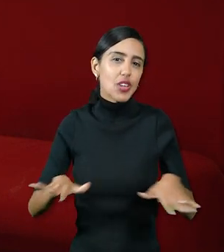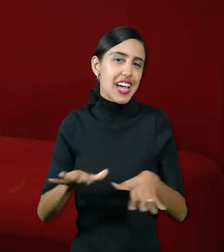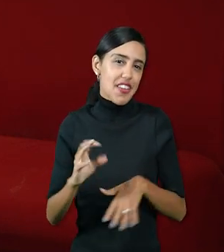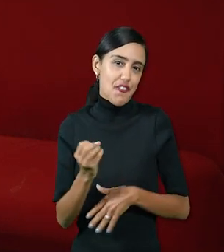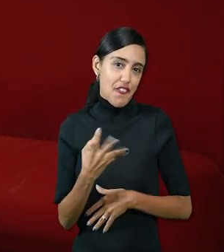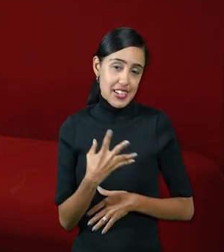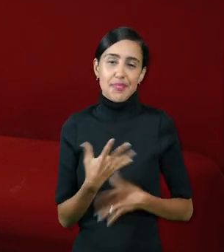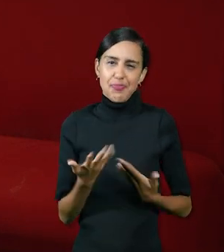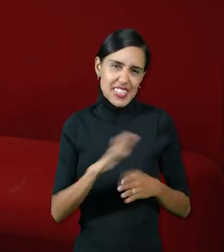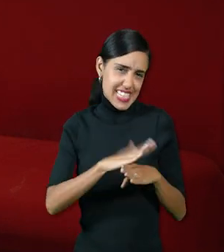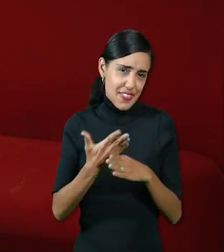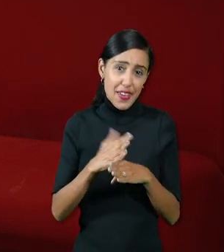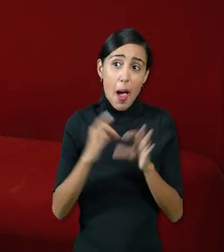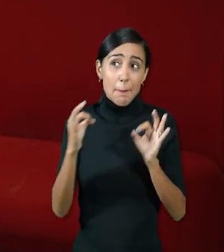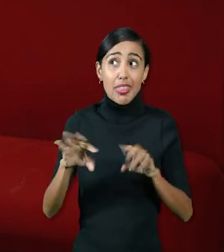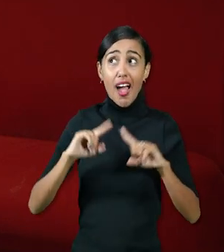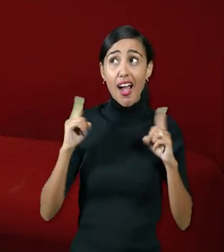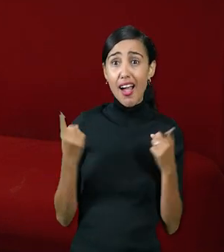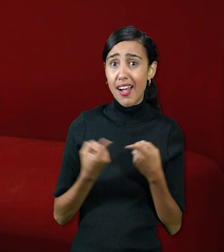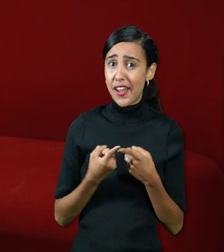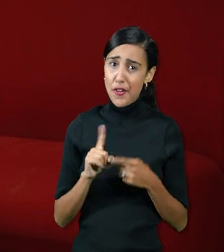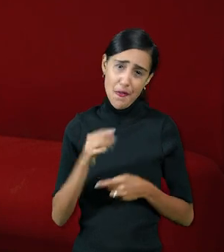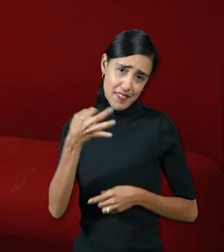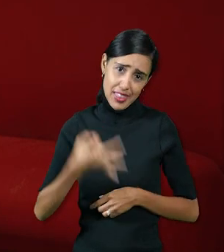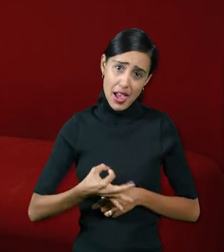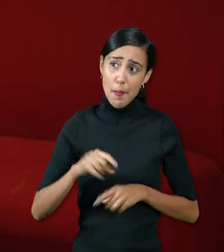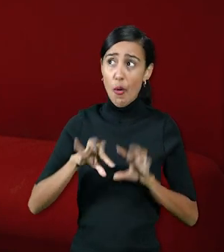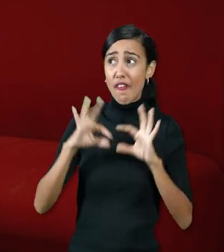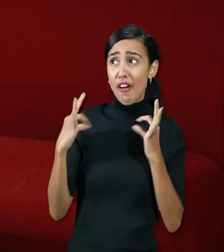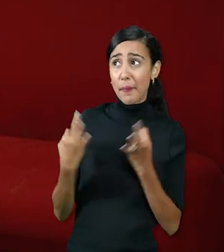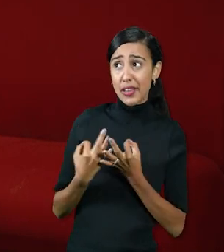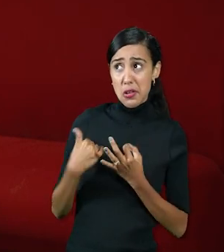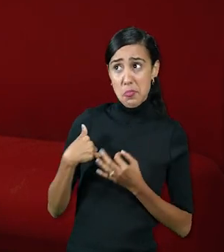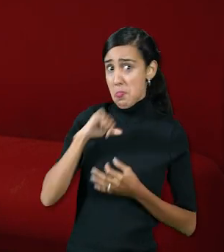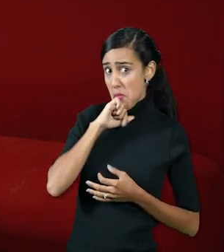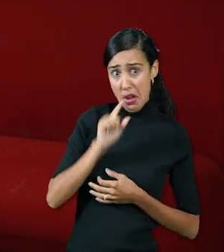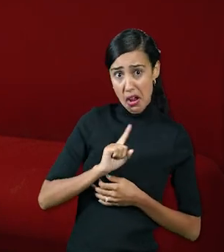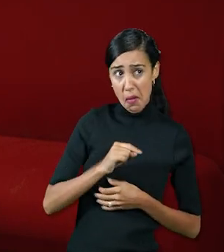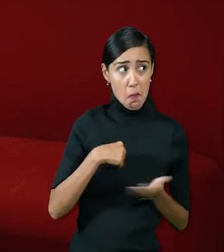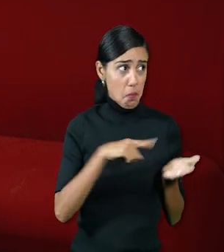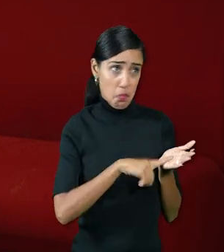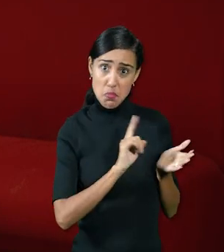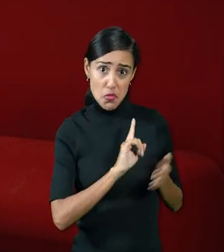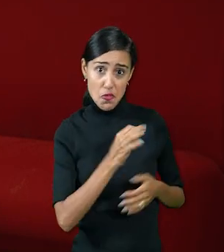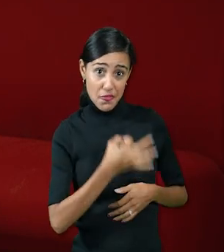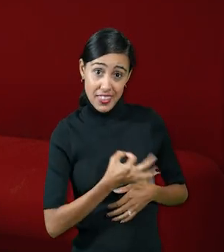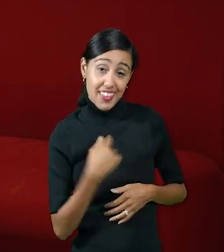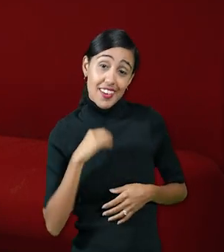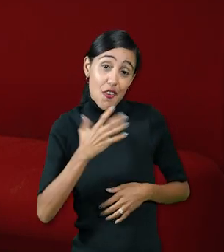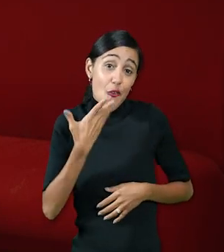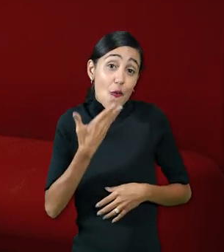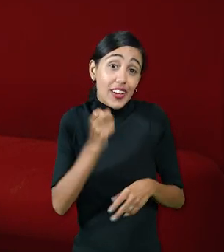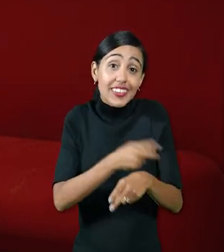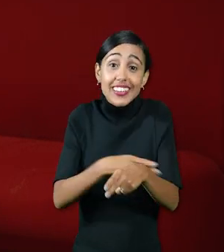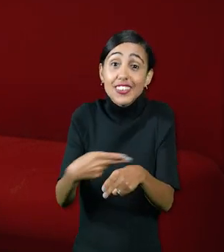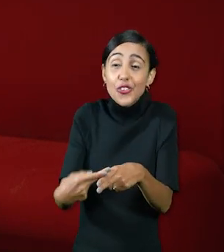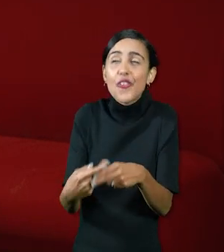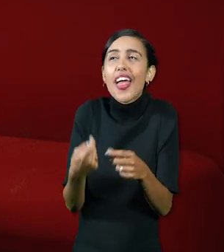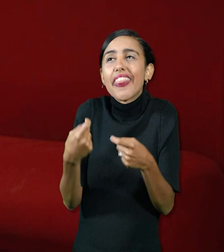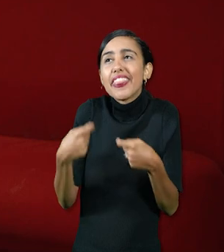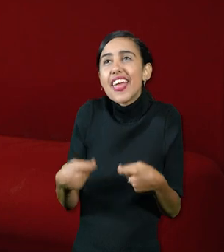Que nada de lo que está pasando es real es una historia que se está contando y como estás contando una historia entonces tienes que jugar